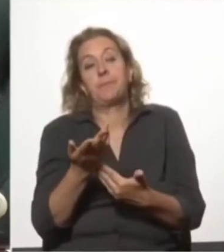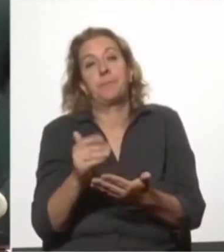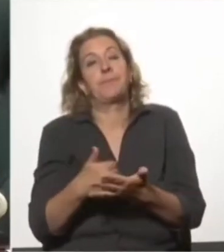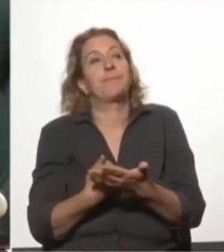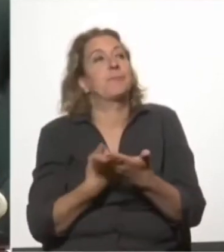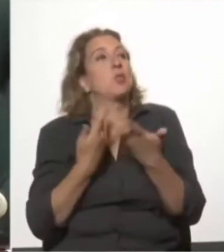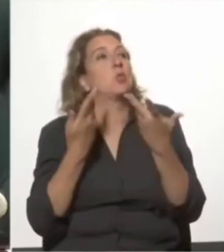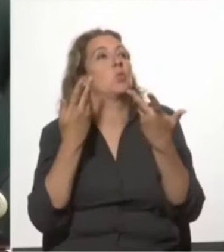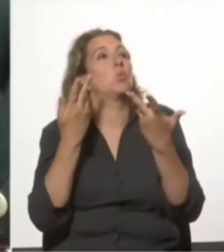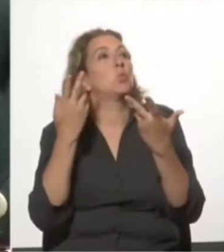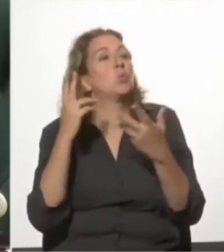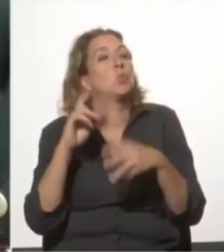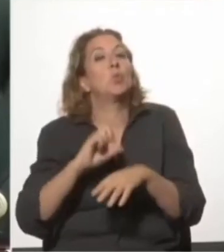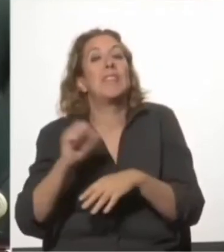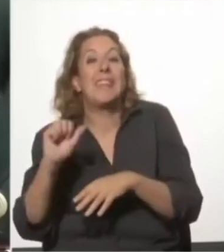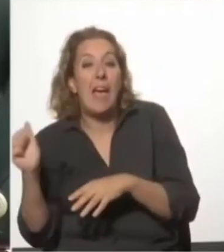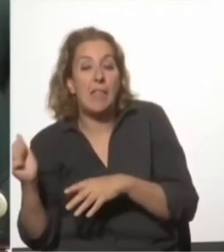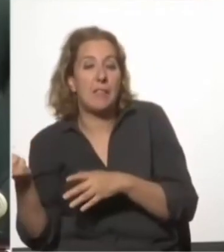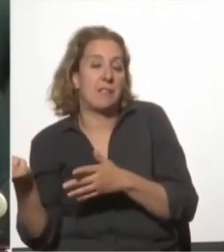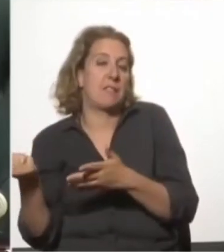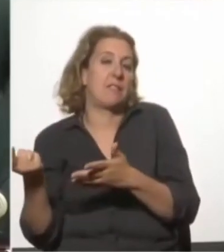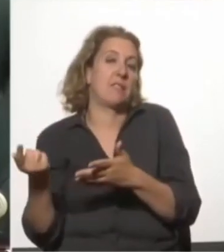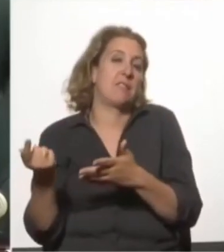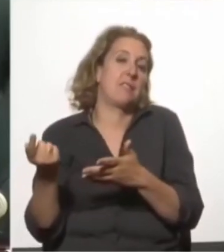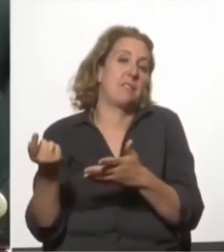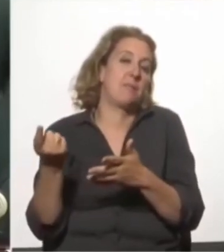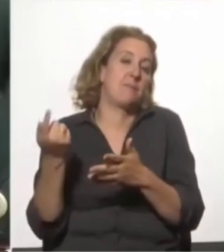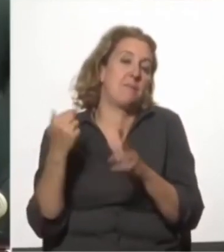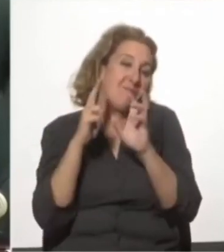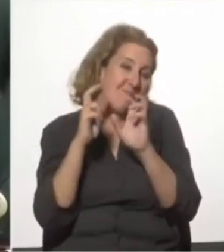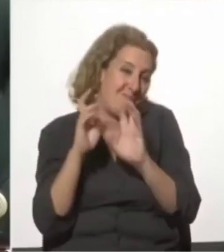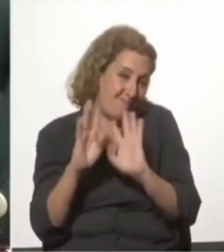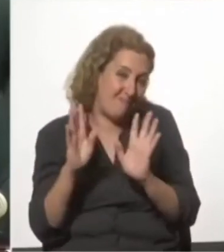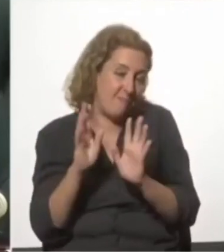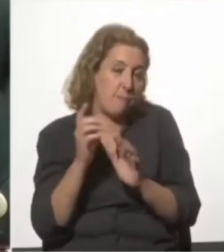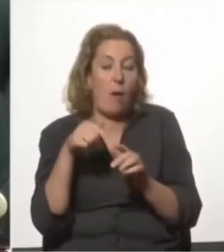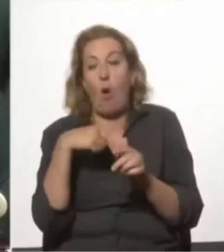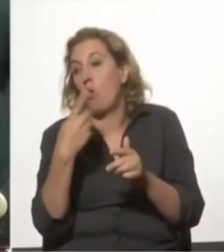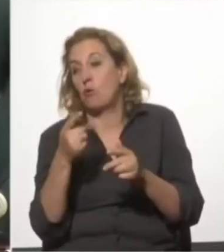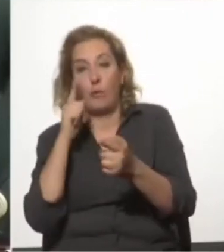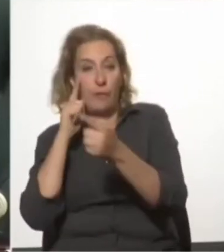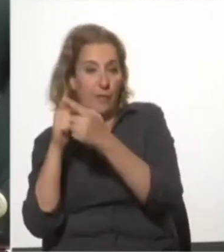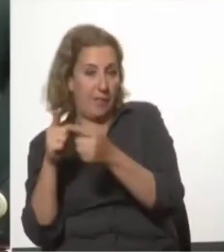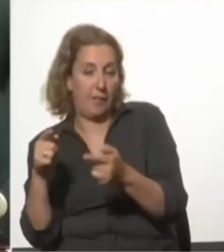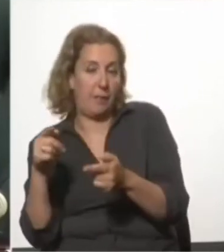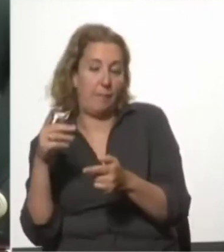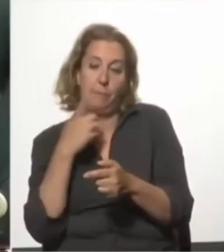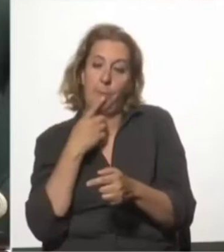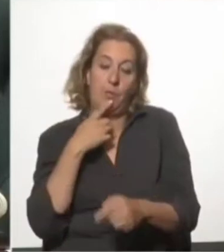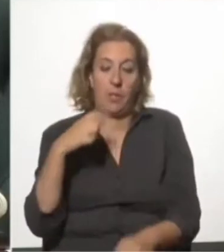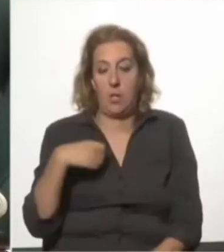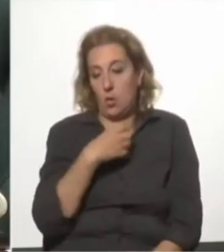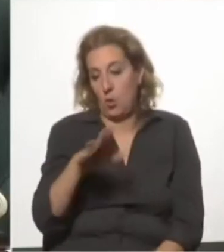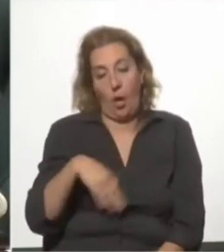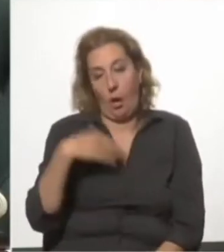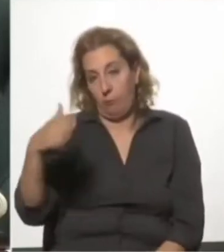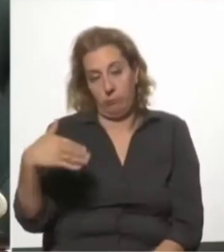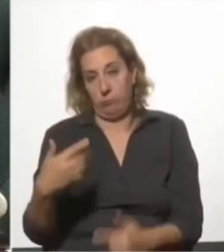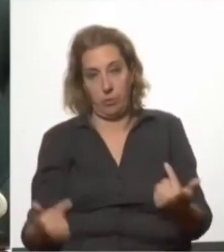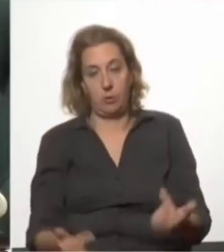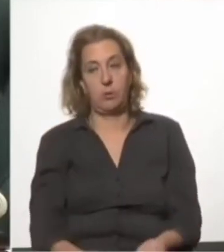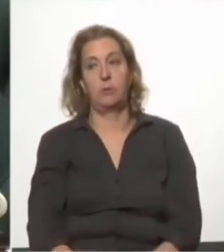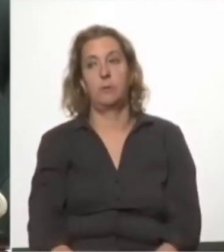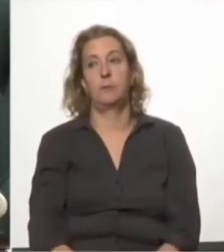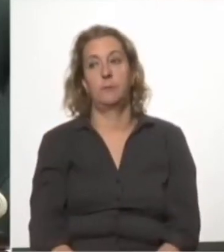utilidades, digamos, entre comillas siempre, para utilizar en otros fines, ¿verdad? De políticas sociales o cosas por el estilo. O sea,